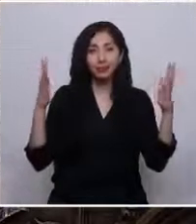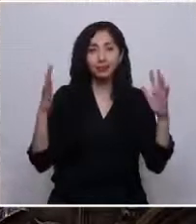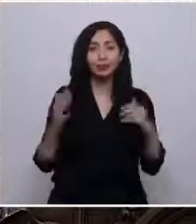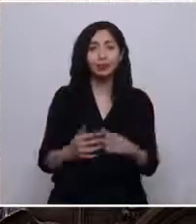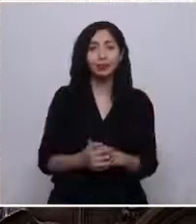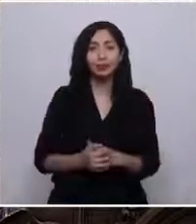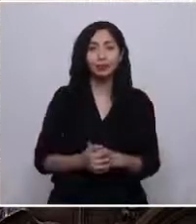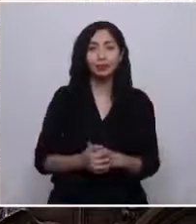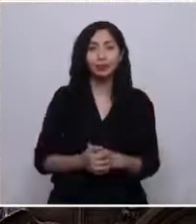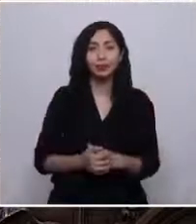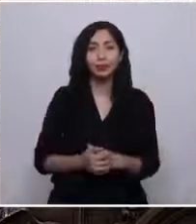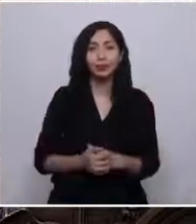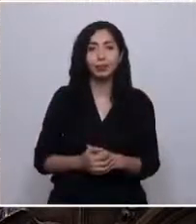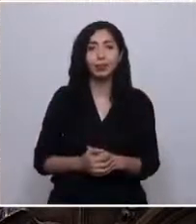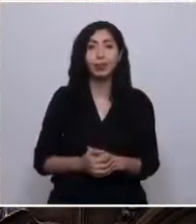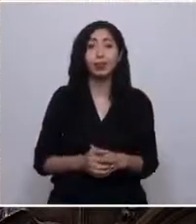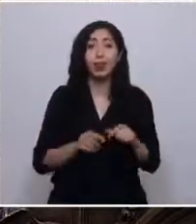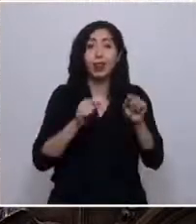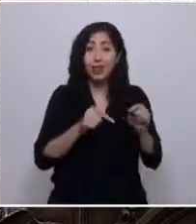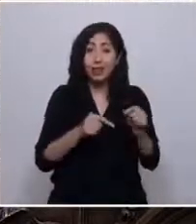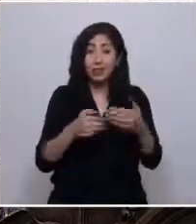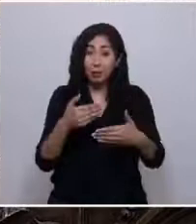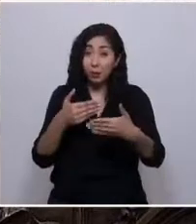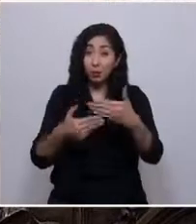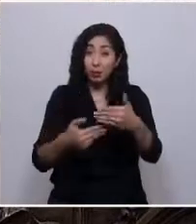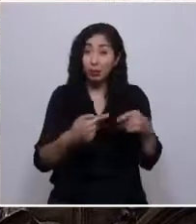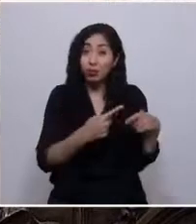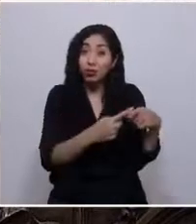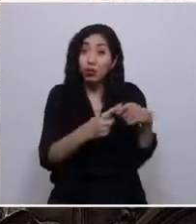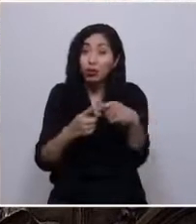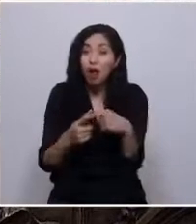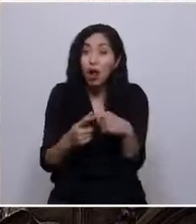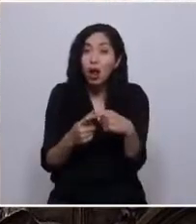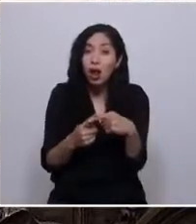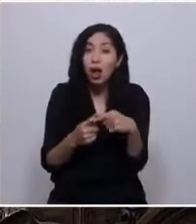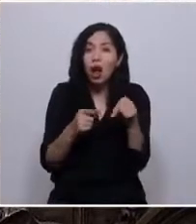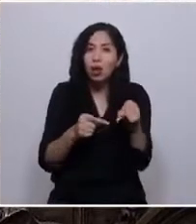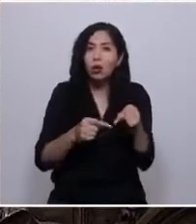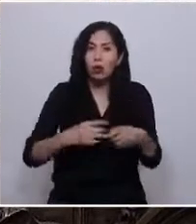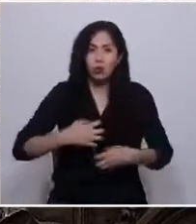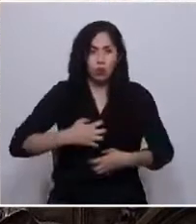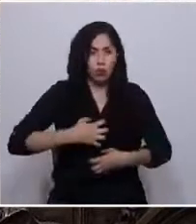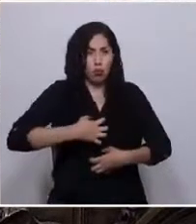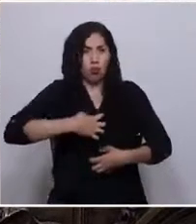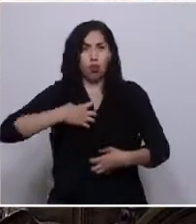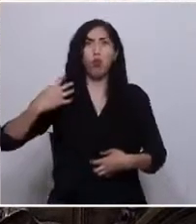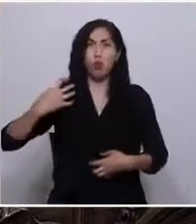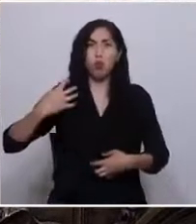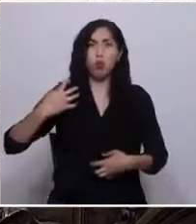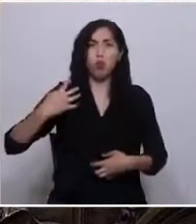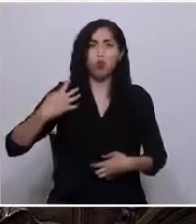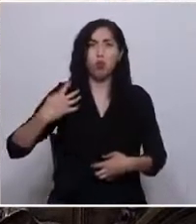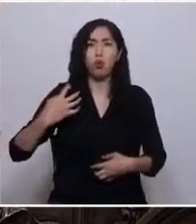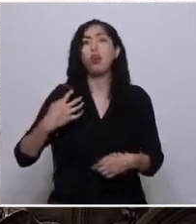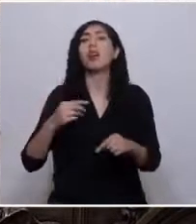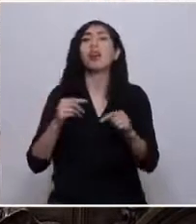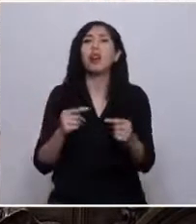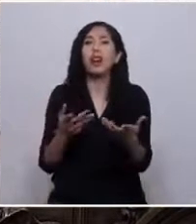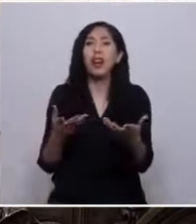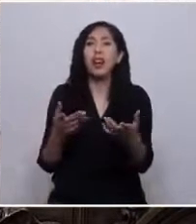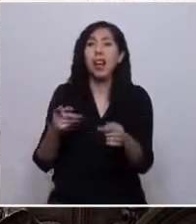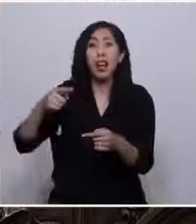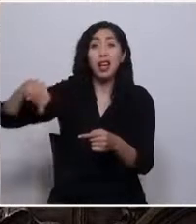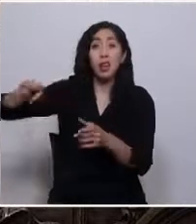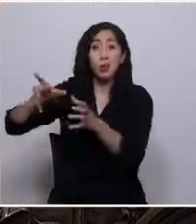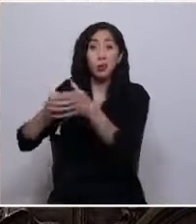Fue sobre todo ese proceso social que se descargó la furia reaccionaria de las oligarquías, con una violencia